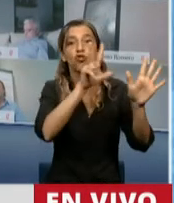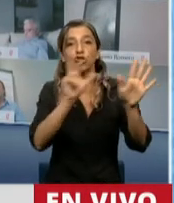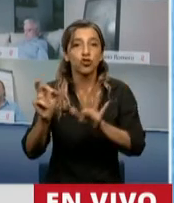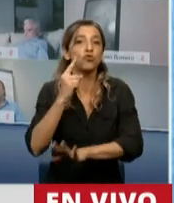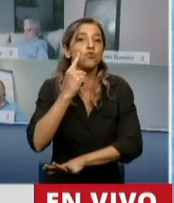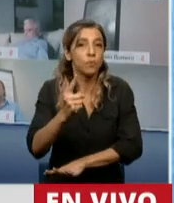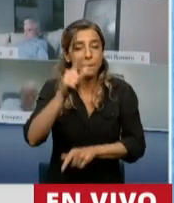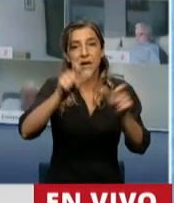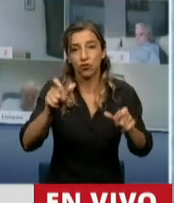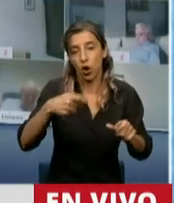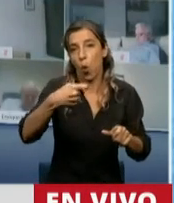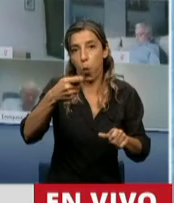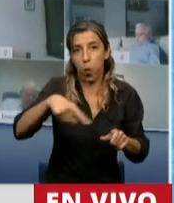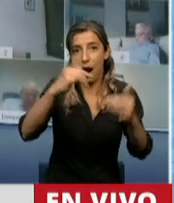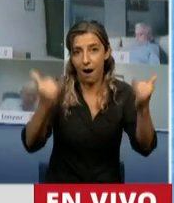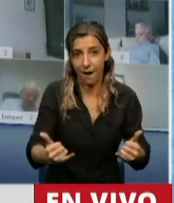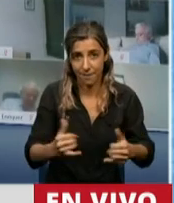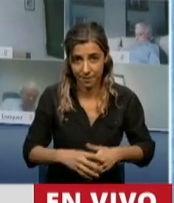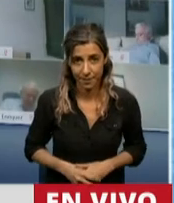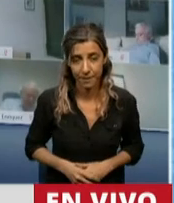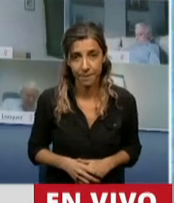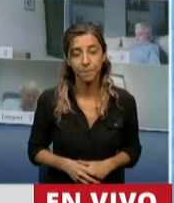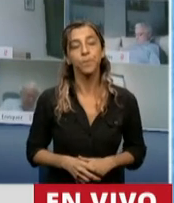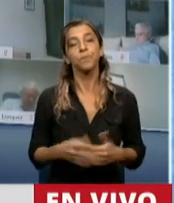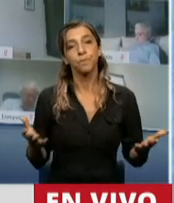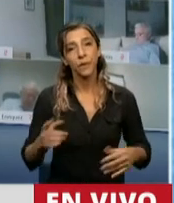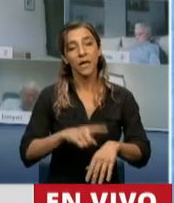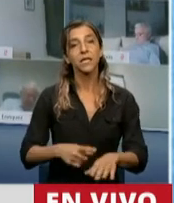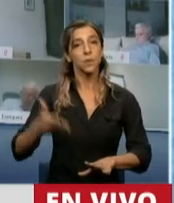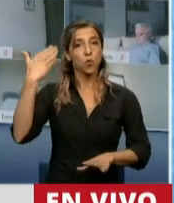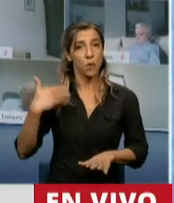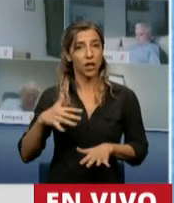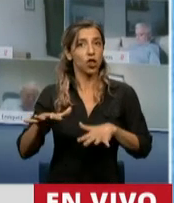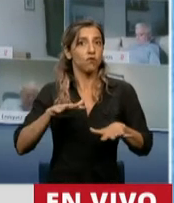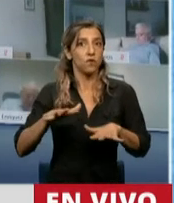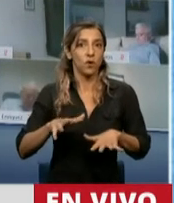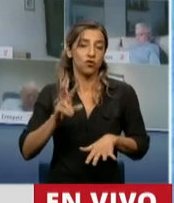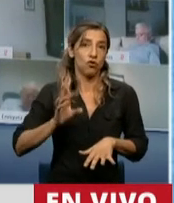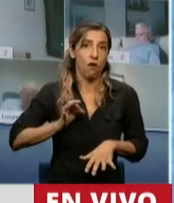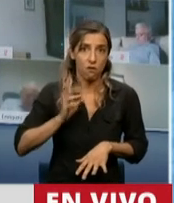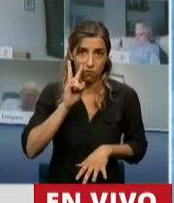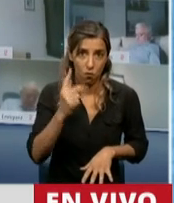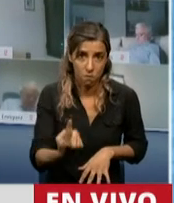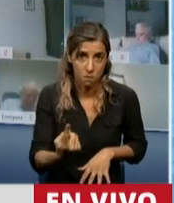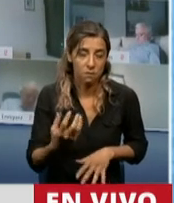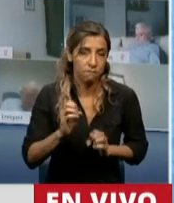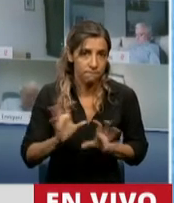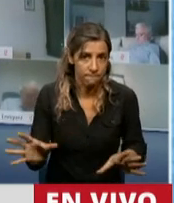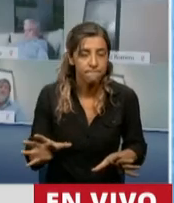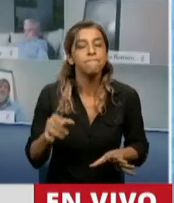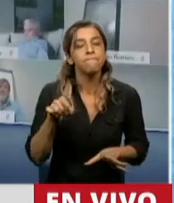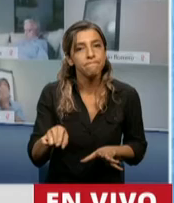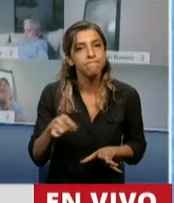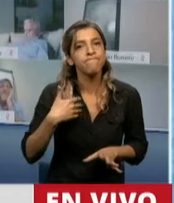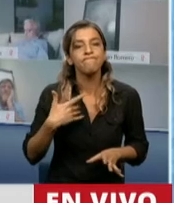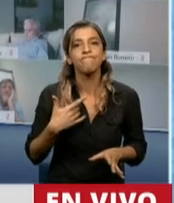Por supuesto que en la salida de esa crisis del 2001 había que tomar decisiones en relación a las